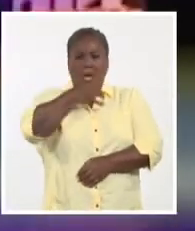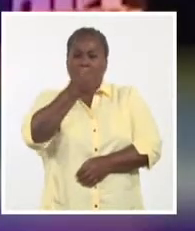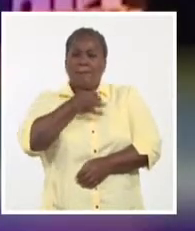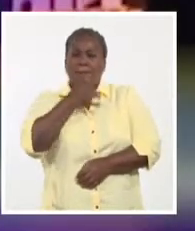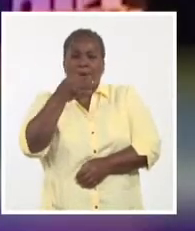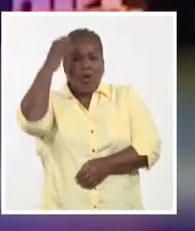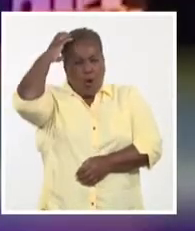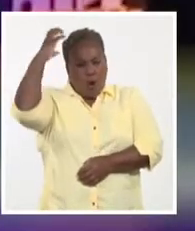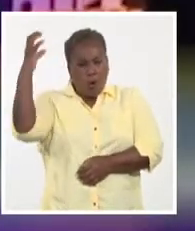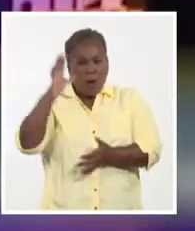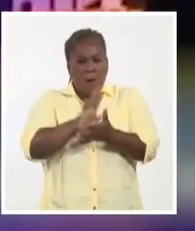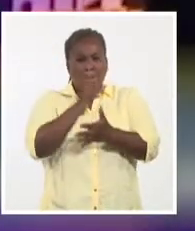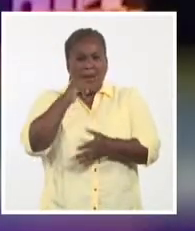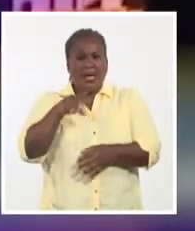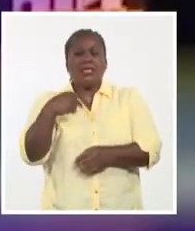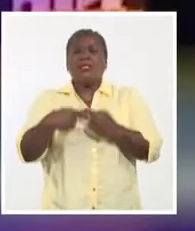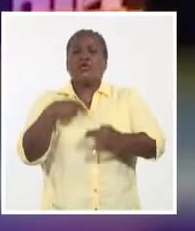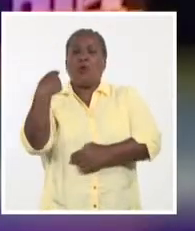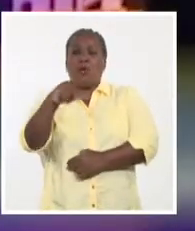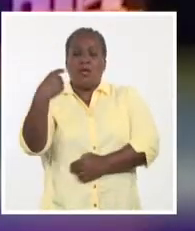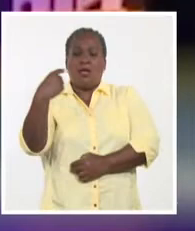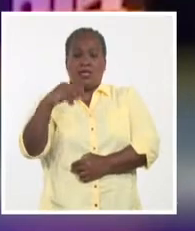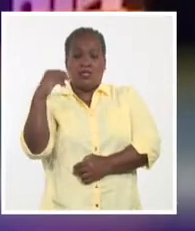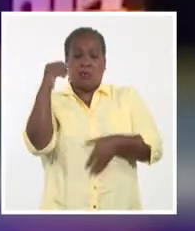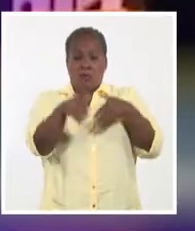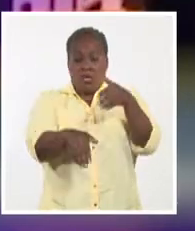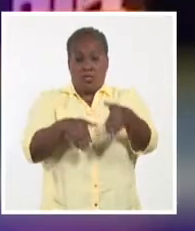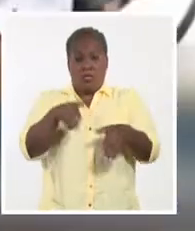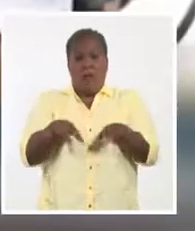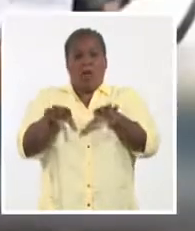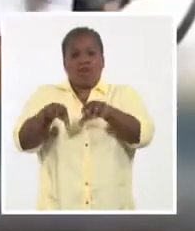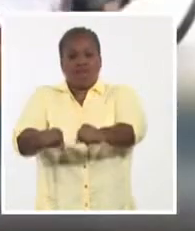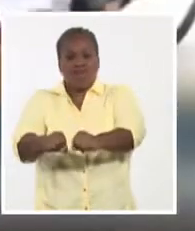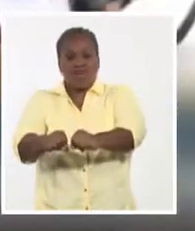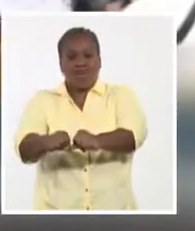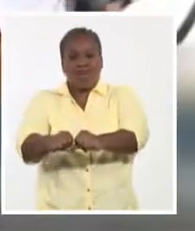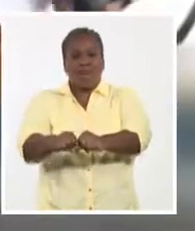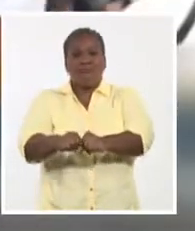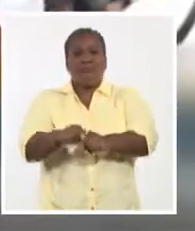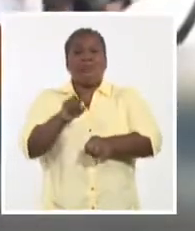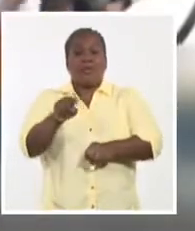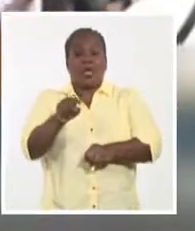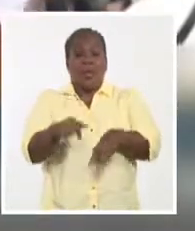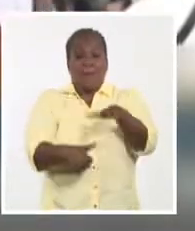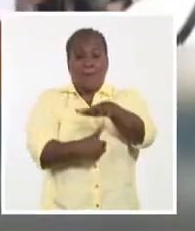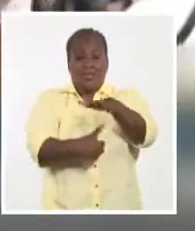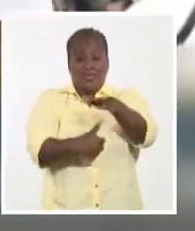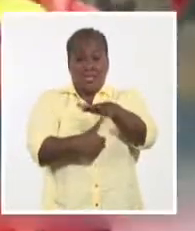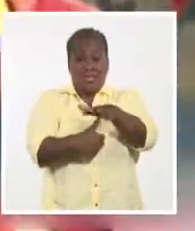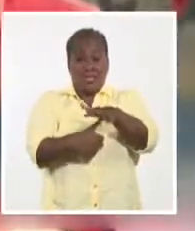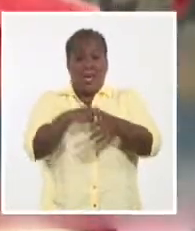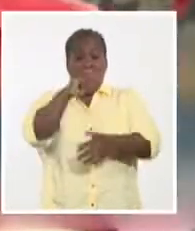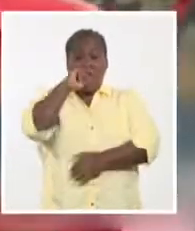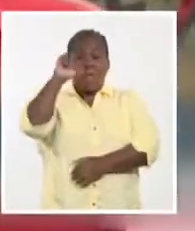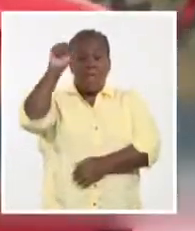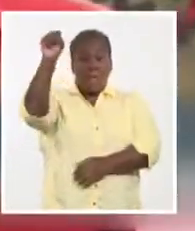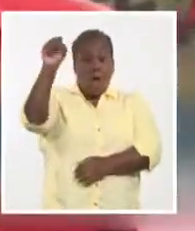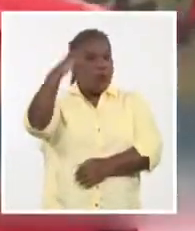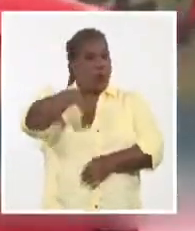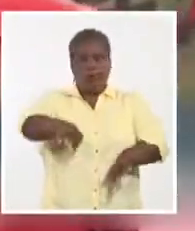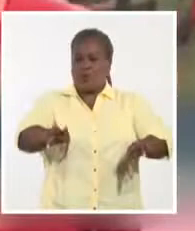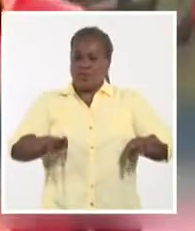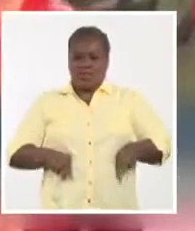ejercicio militar a gran escala para participar de la invasión, al tiempo que desconoció públicamente al presidente Maduro en el marco de la operación político